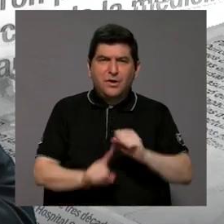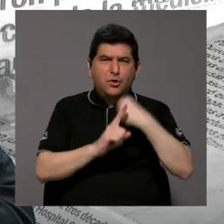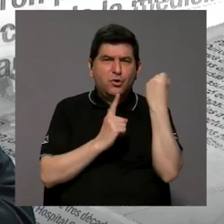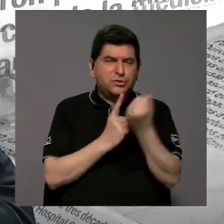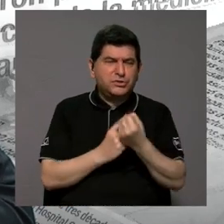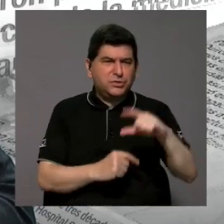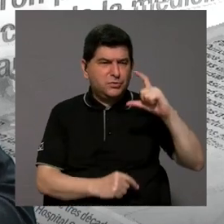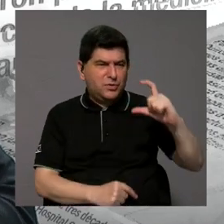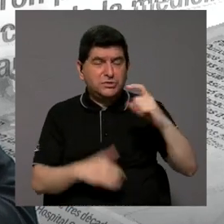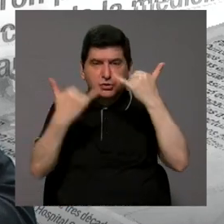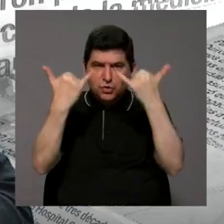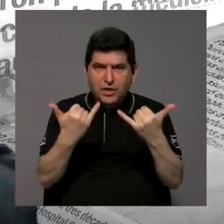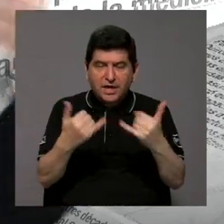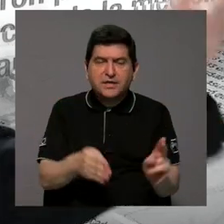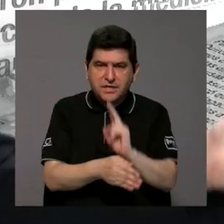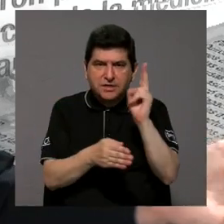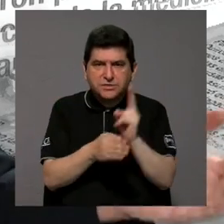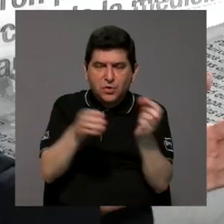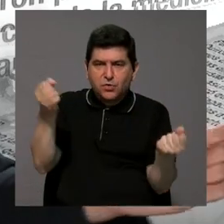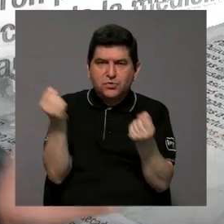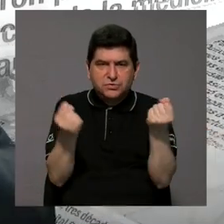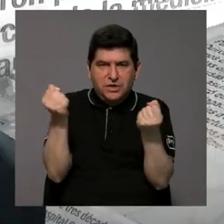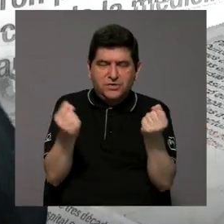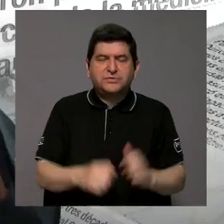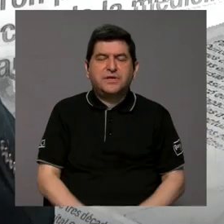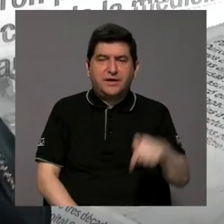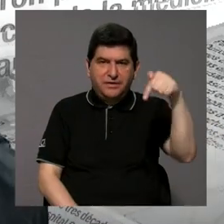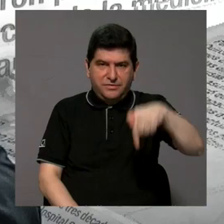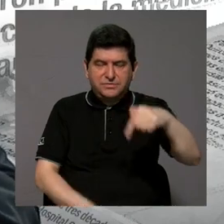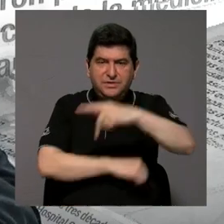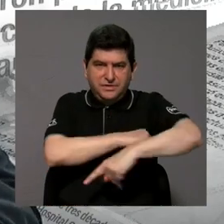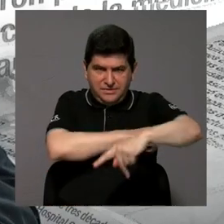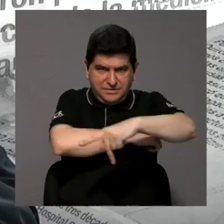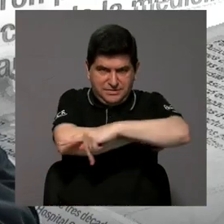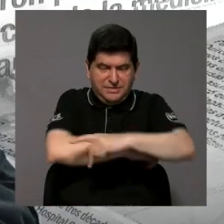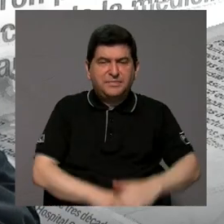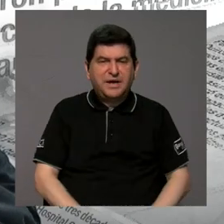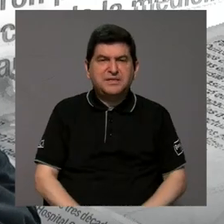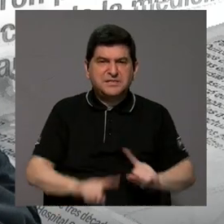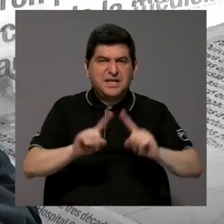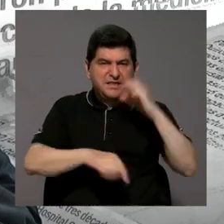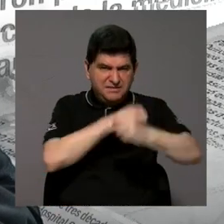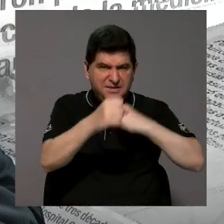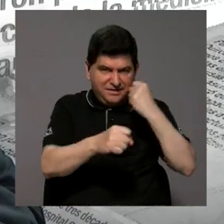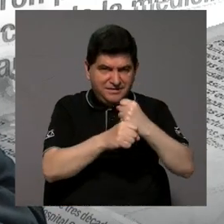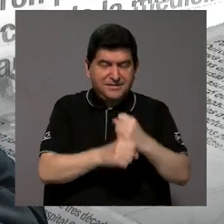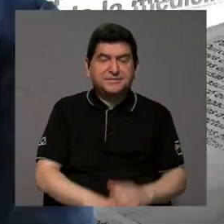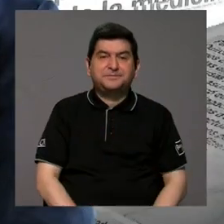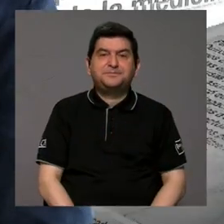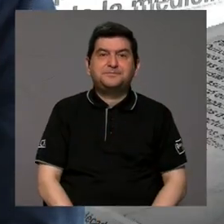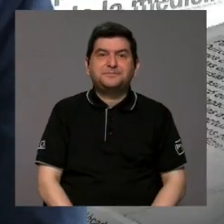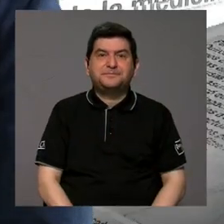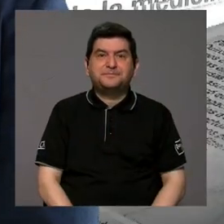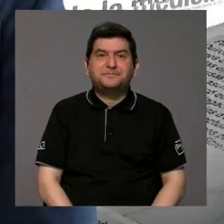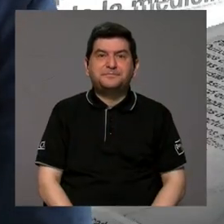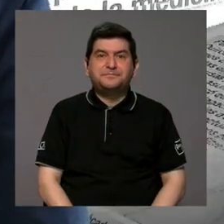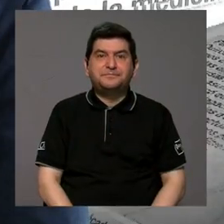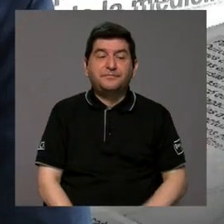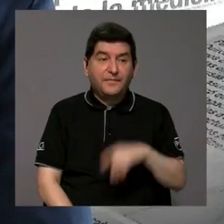cómo andan las baterías que ya hay vehículos que tienen han recorrido ya sus años ok